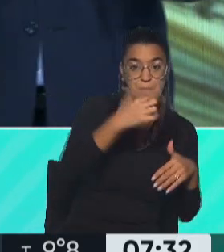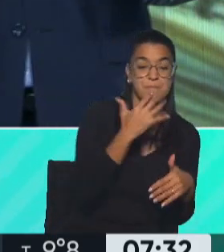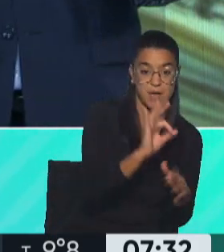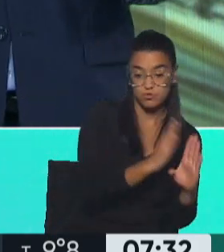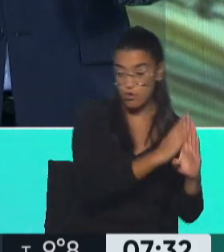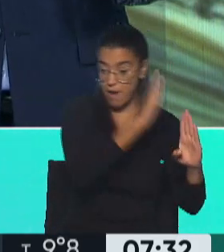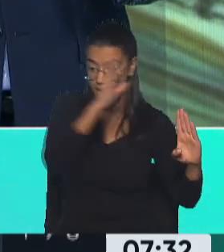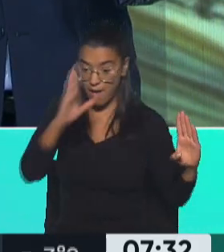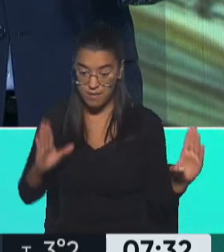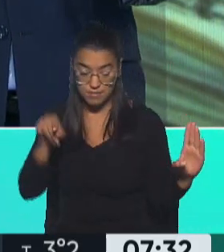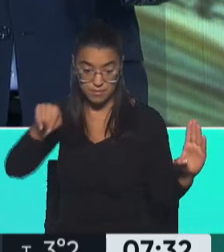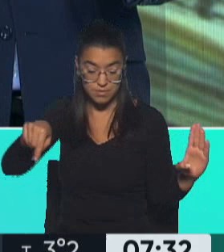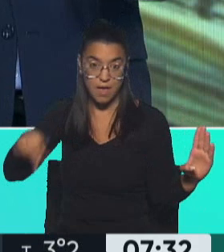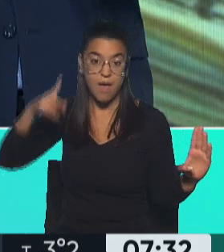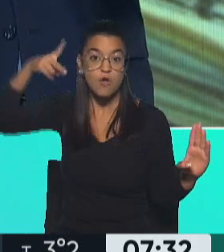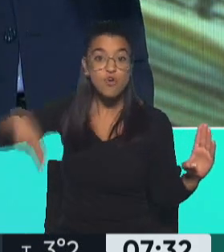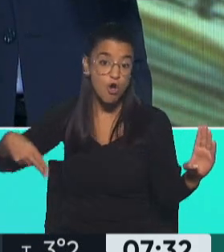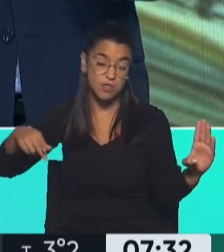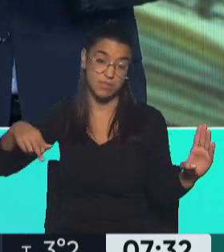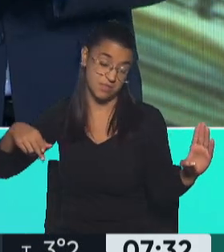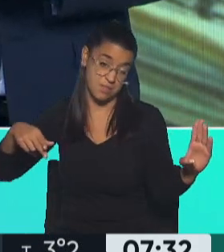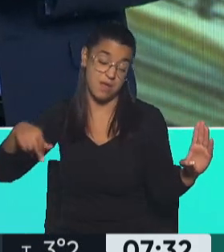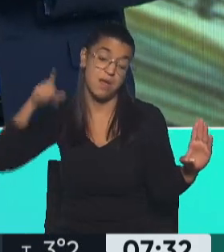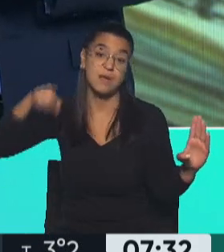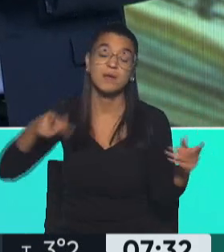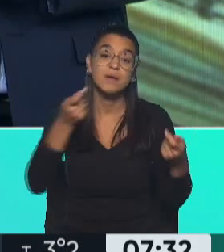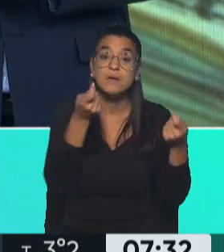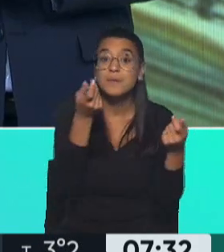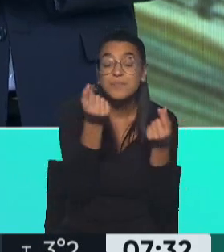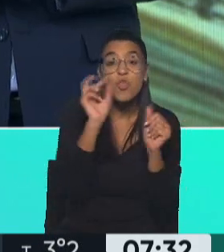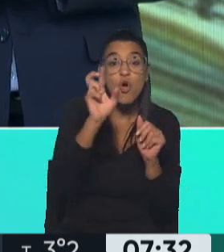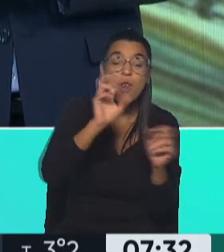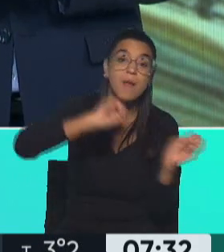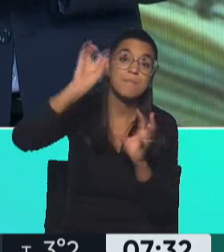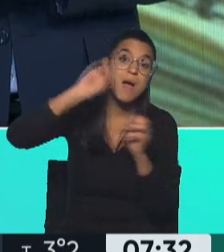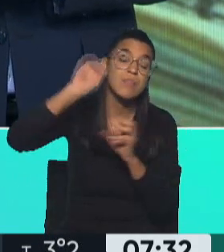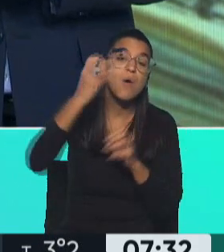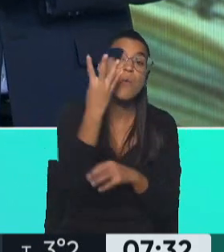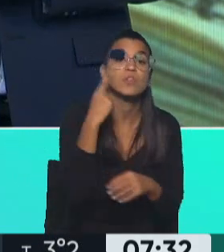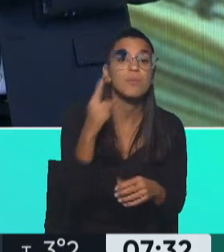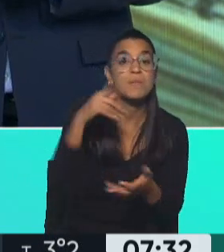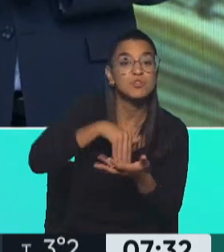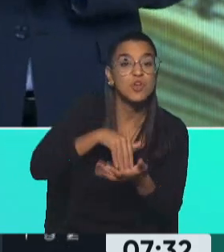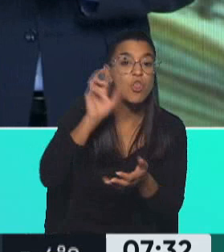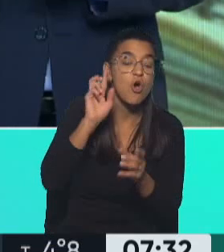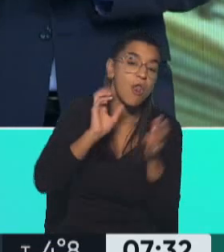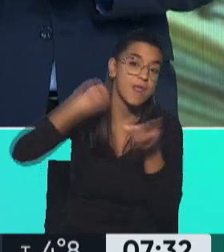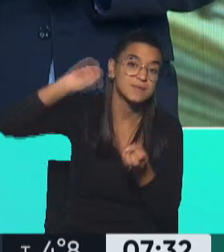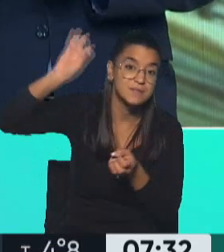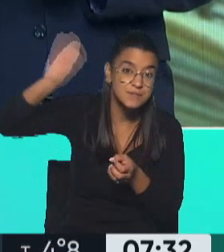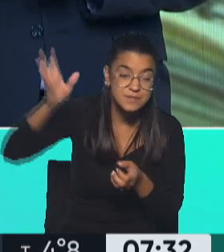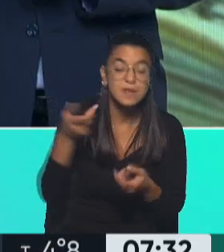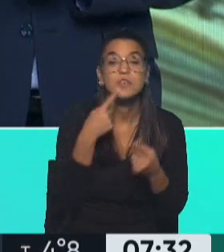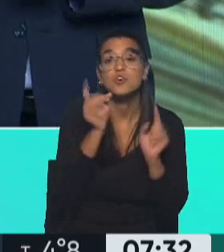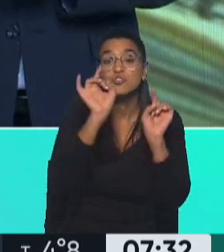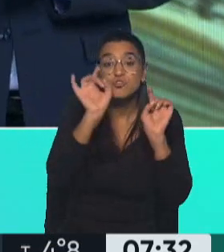momento en que se produjo este cepo, salieron del sistema bancario más de 4.000 millones de dólares. Solamente